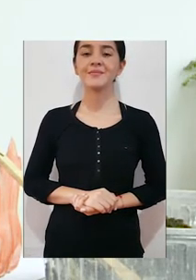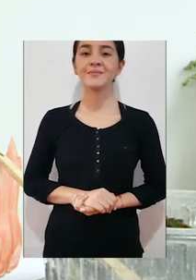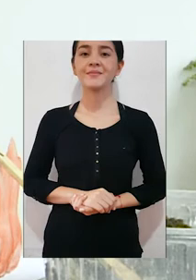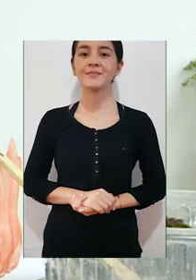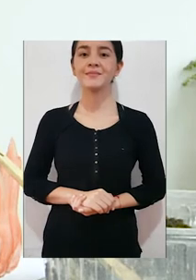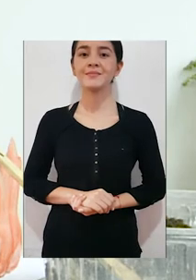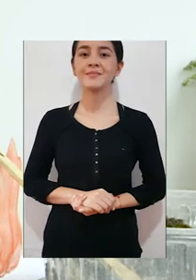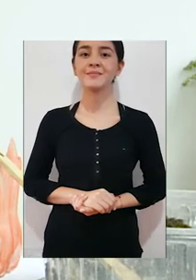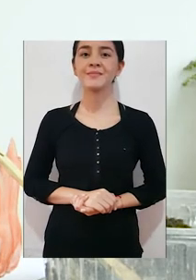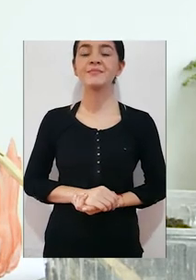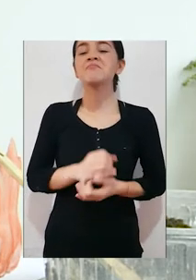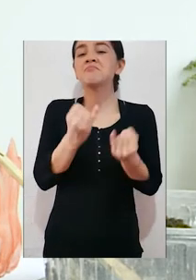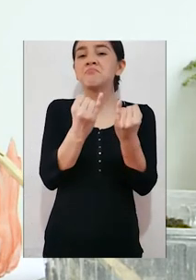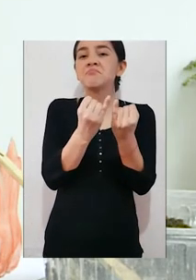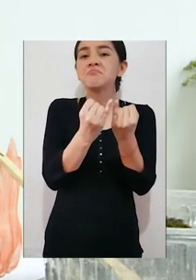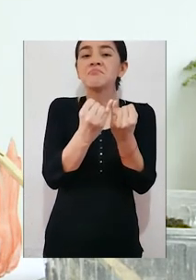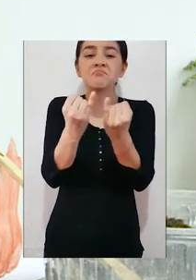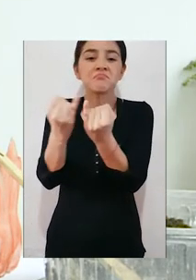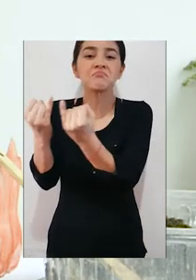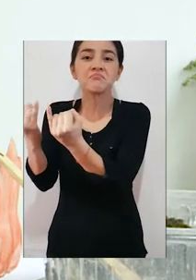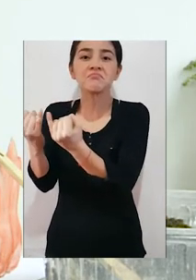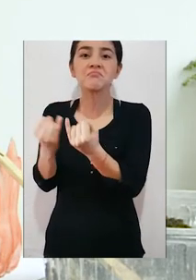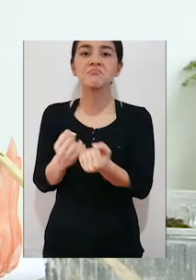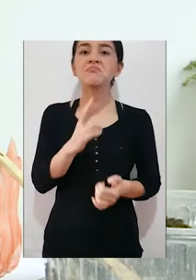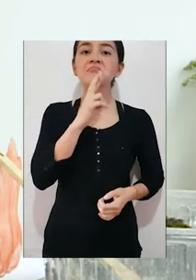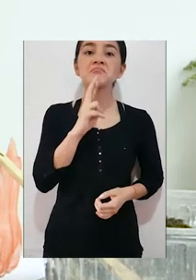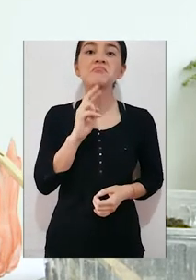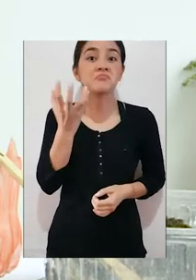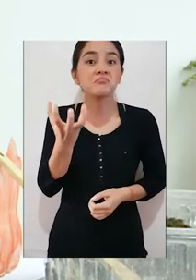Vamos a hacer lo mismo con el resto del tomate.